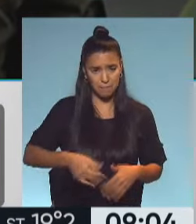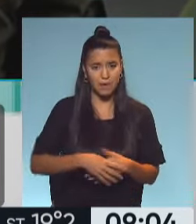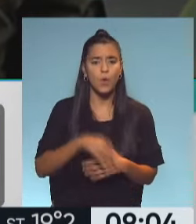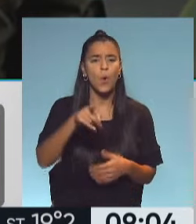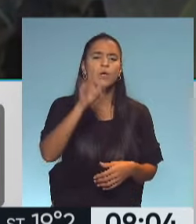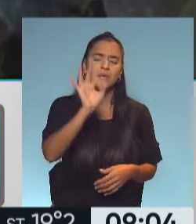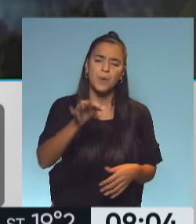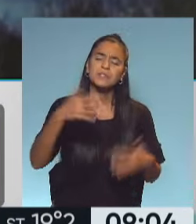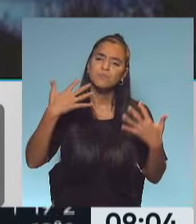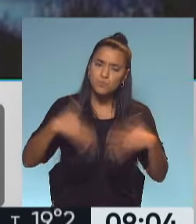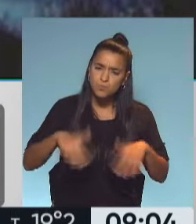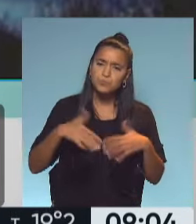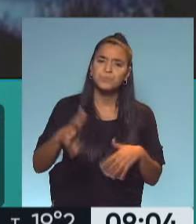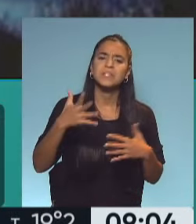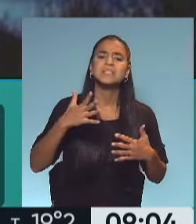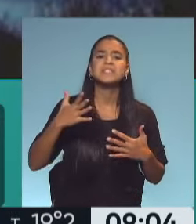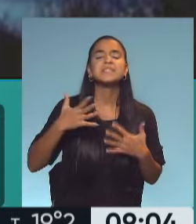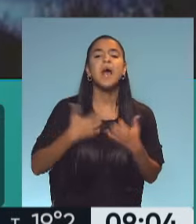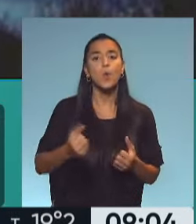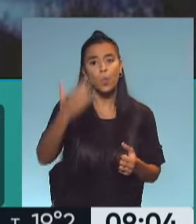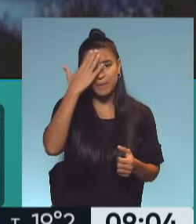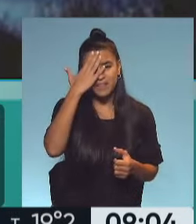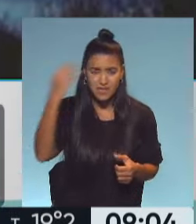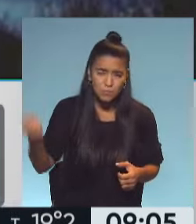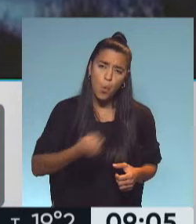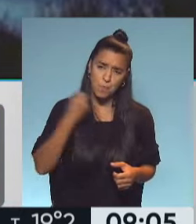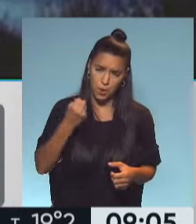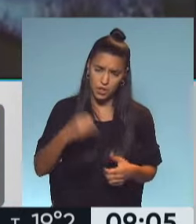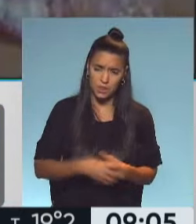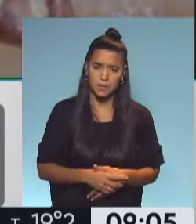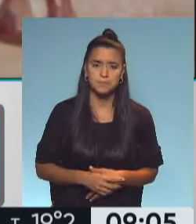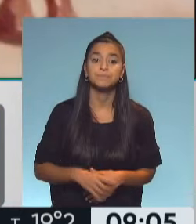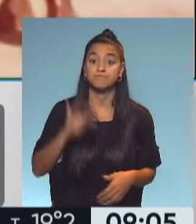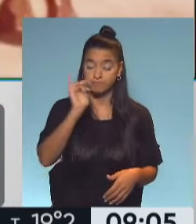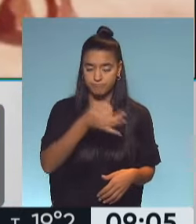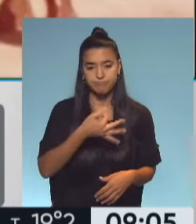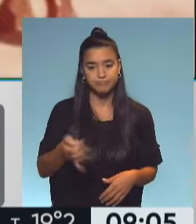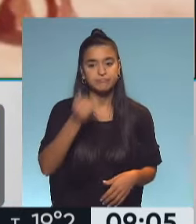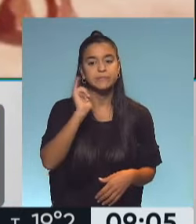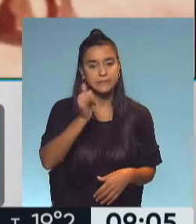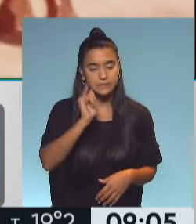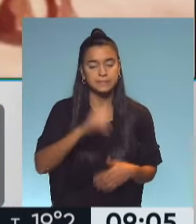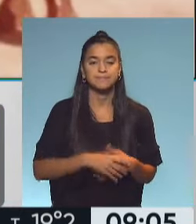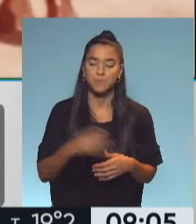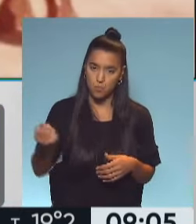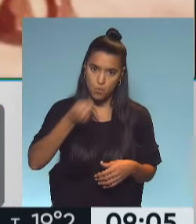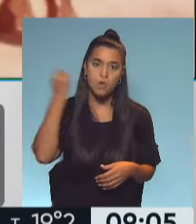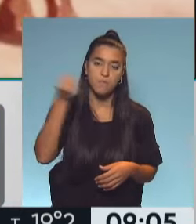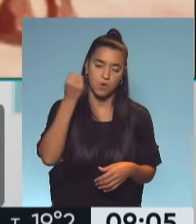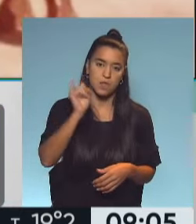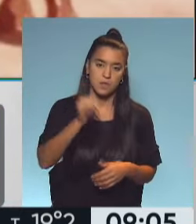vos sabés muy bien que la salud mental es clave, ¿no? Y sí, sí, sí, sí, es clave